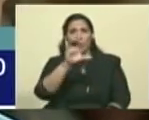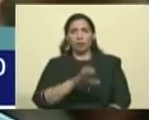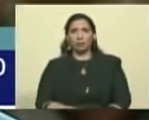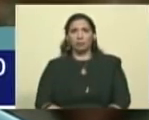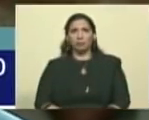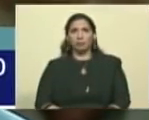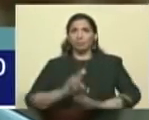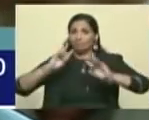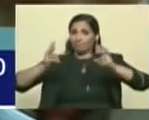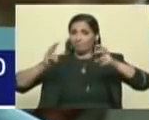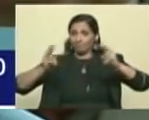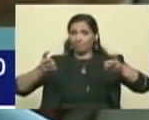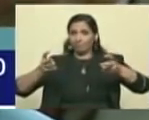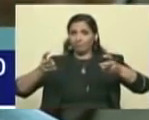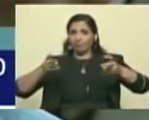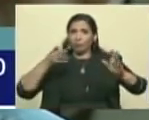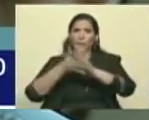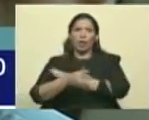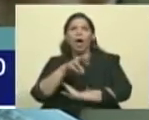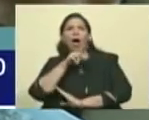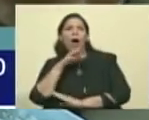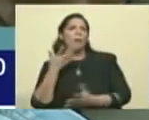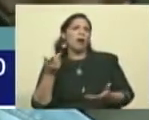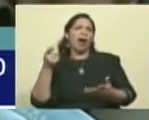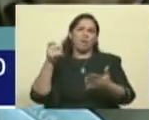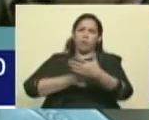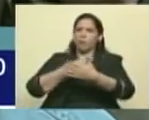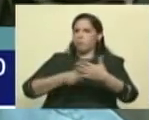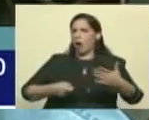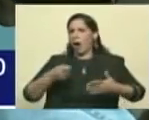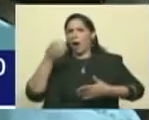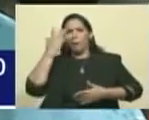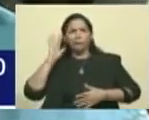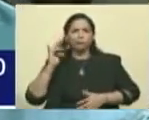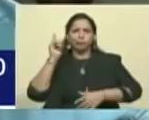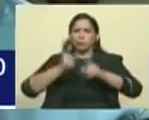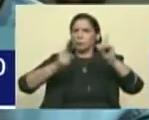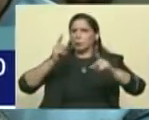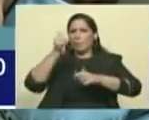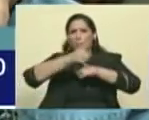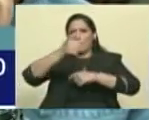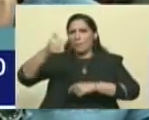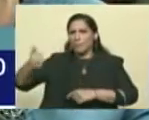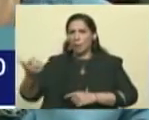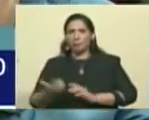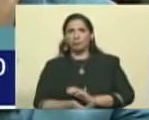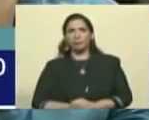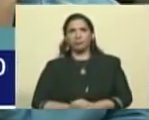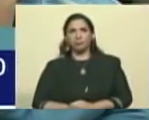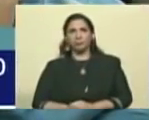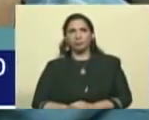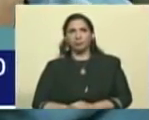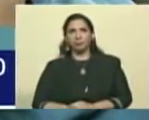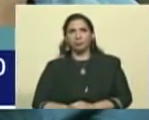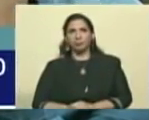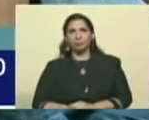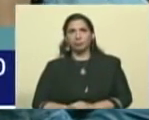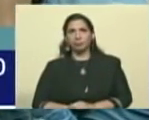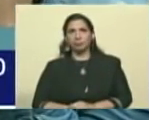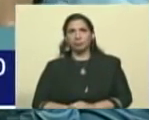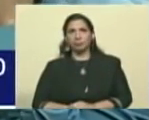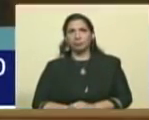Los temas que ellos hablan, que no sancionaron a tal o a cual, ¿verdad? Eso es ridículo.